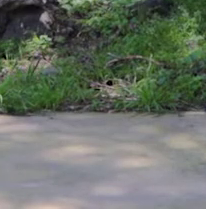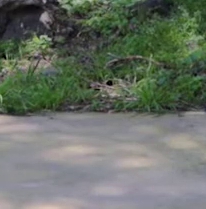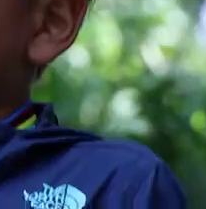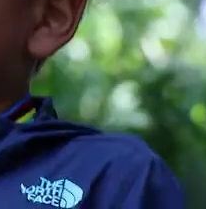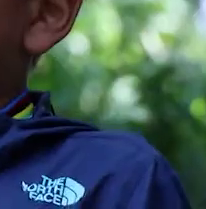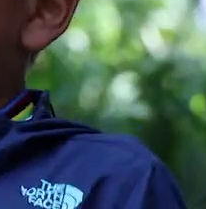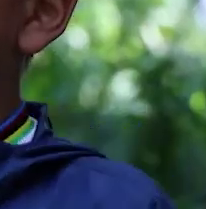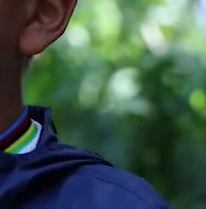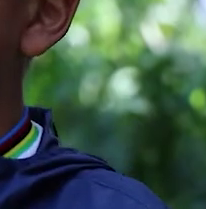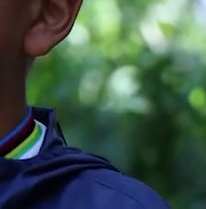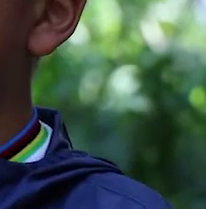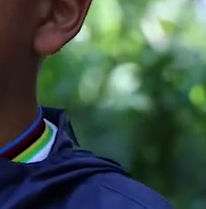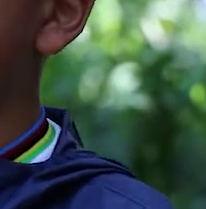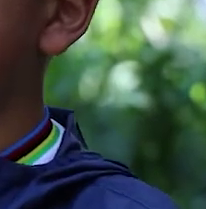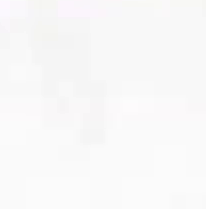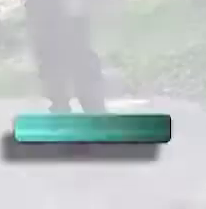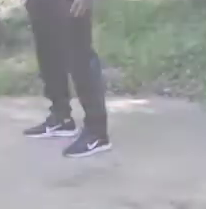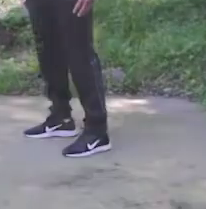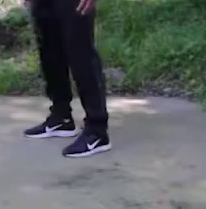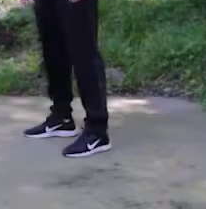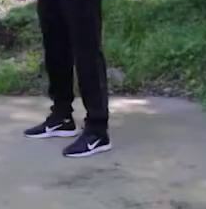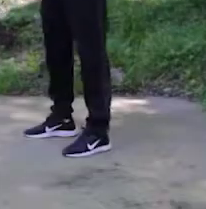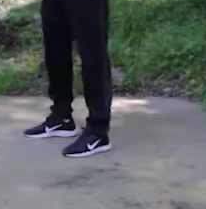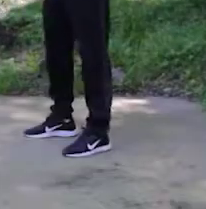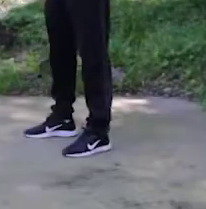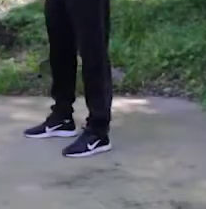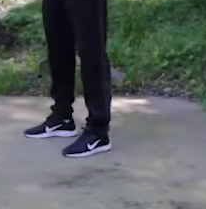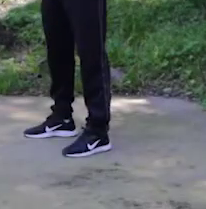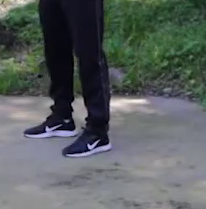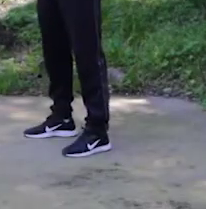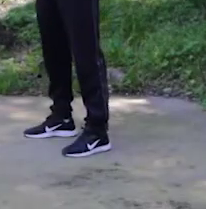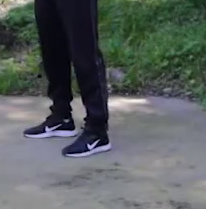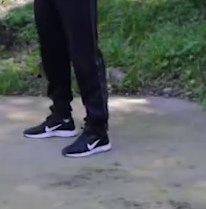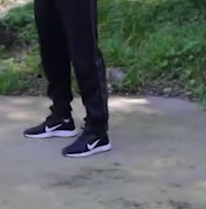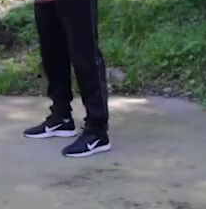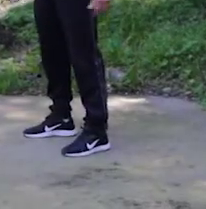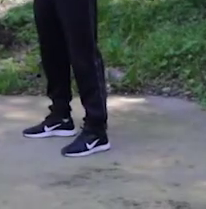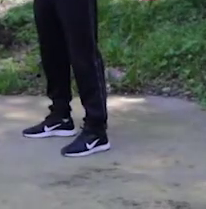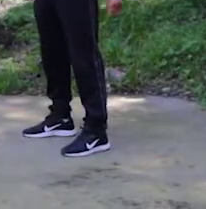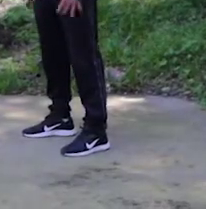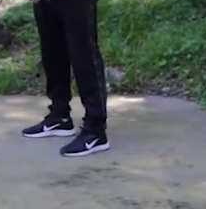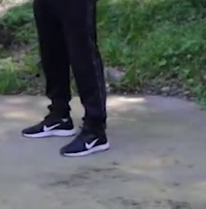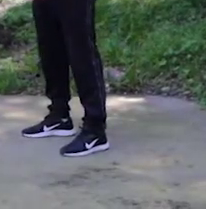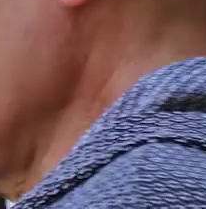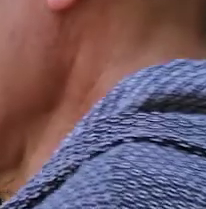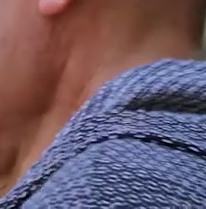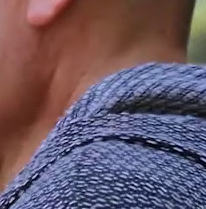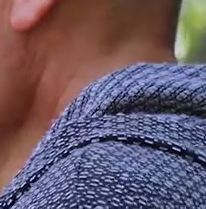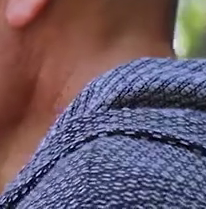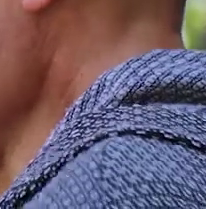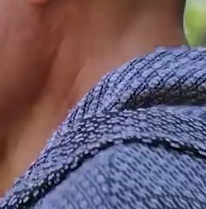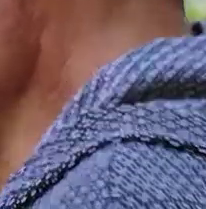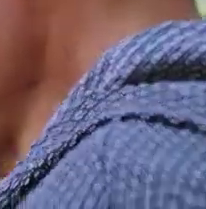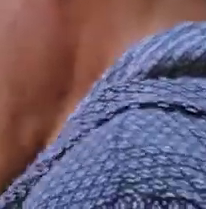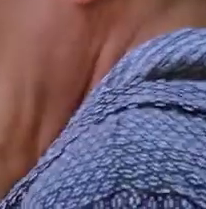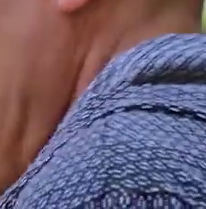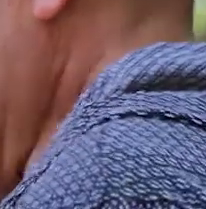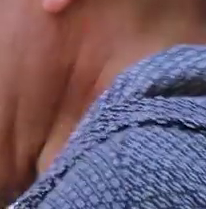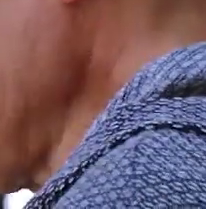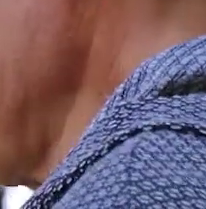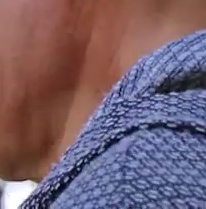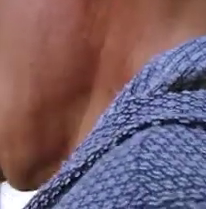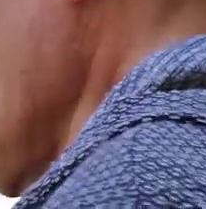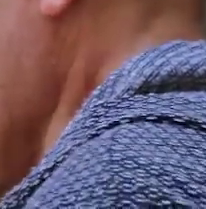Respiramos. Ahora, en esta ocasión vamos a trabajar un poco de hombros. Lo que vamos a hacer. Nos vamos a